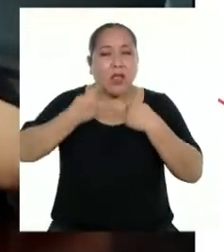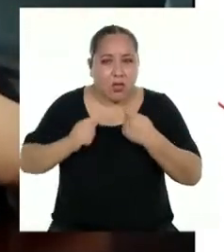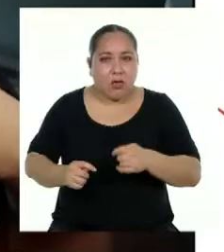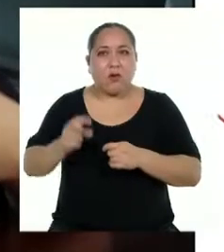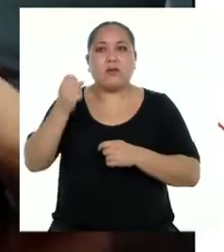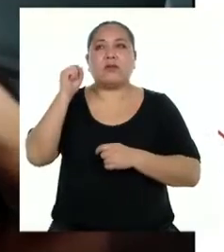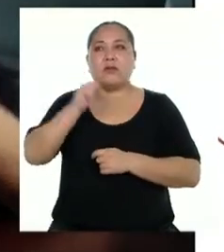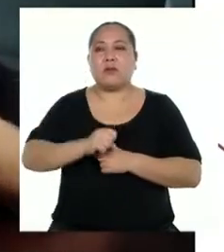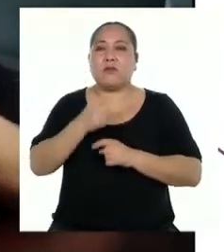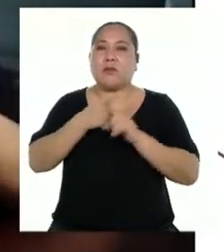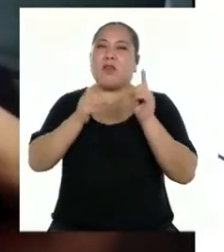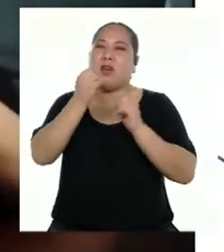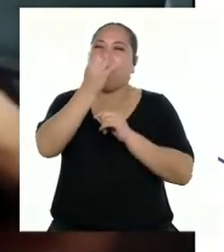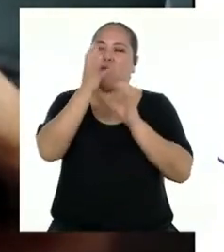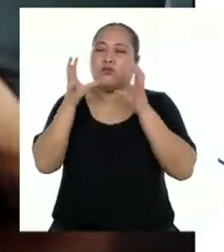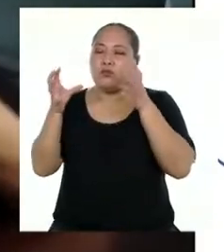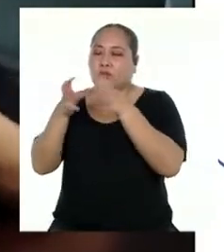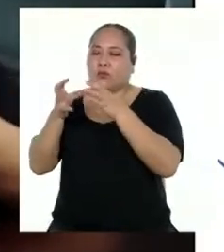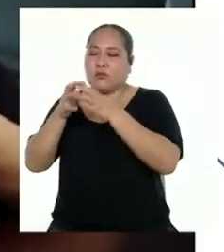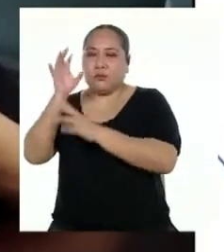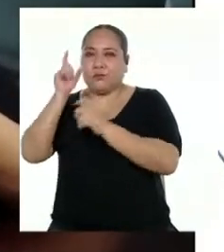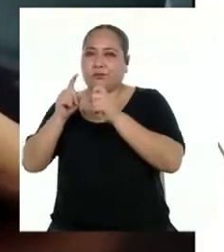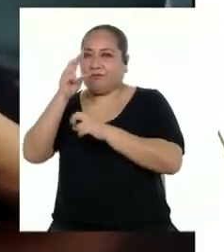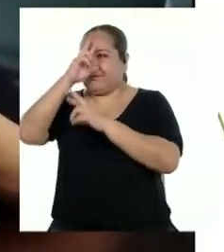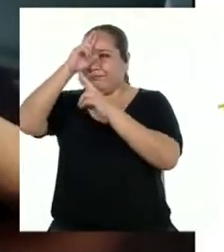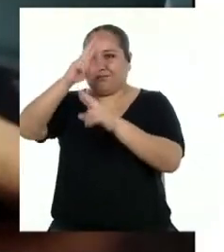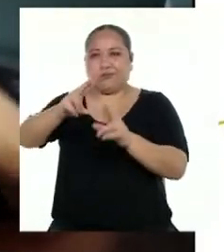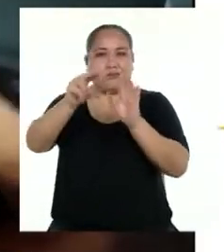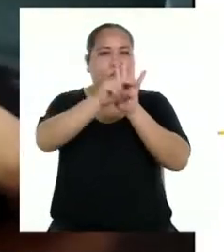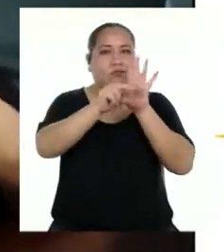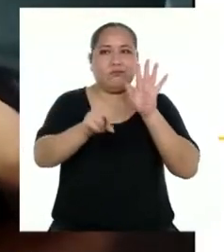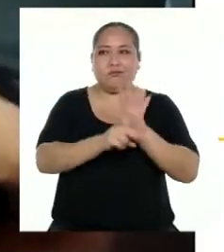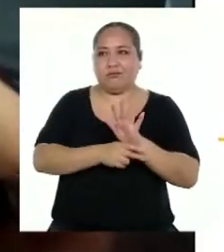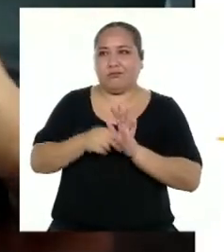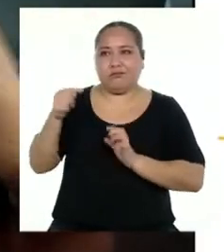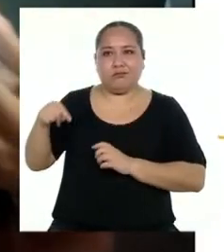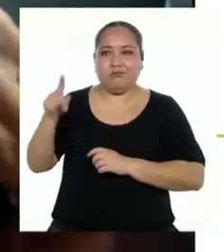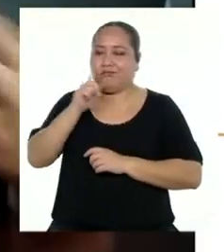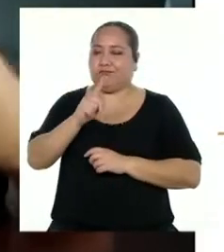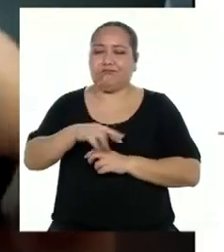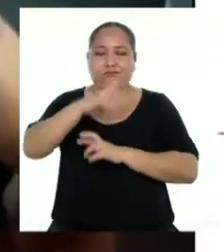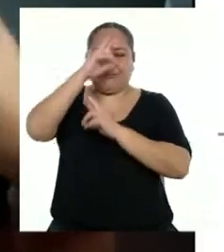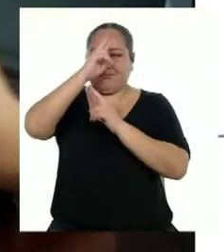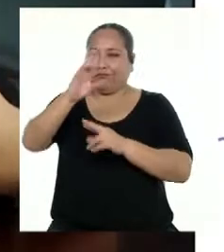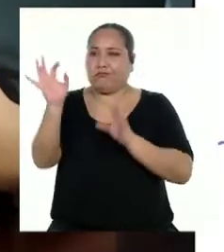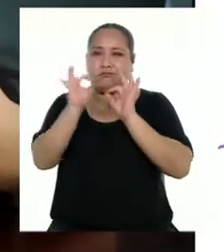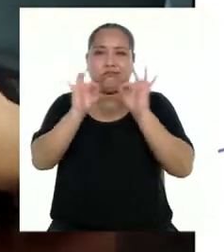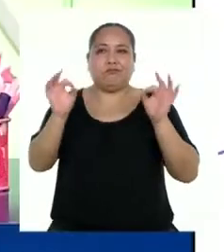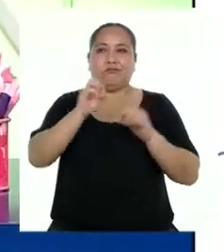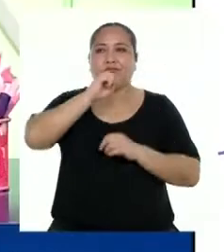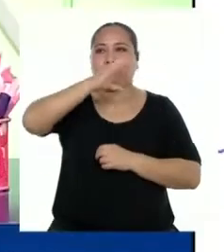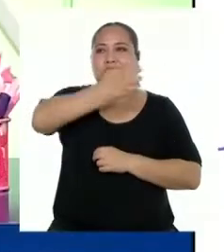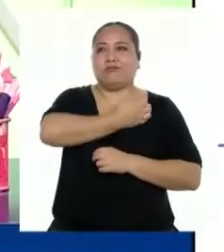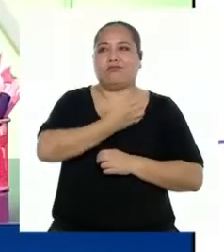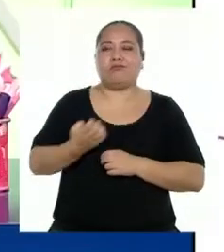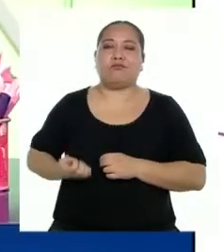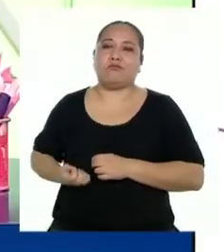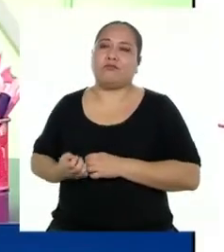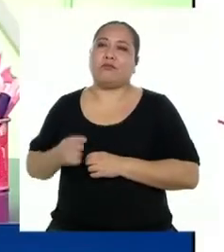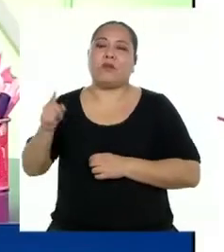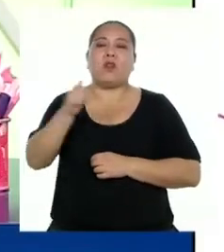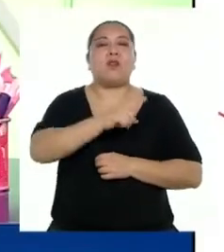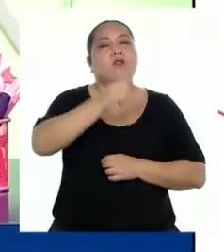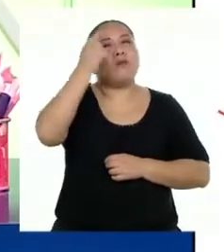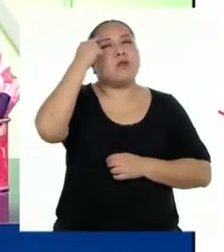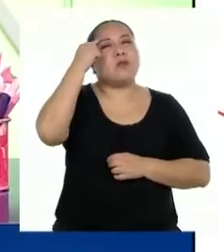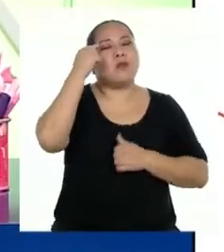aunque siempre hubo un grupo de personas que no acató las normas impuestas, ni hizo caso a lo que el Estado decía. ¿Cuál creen